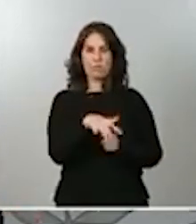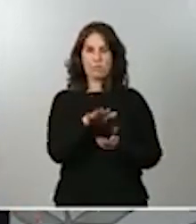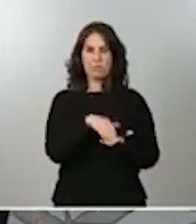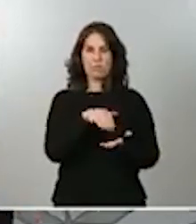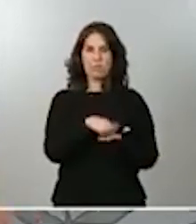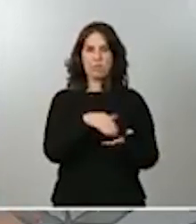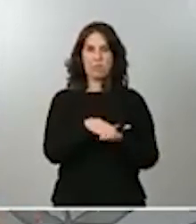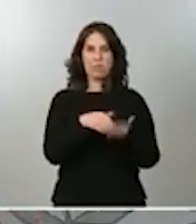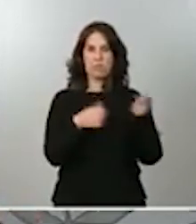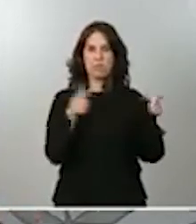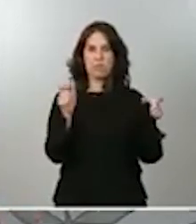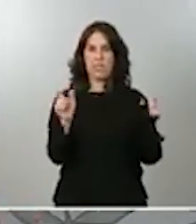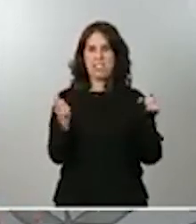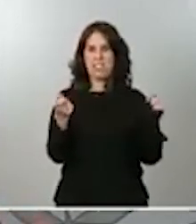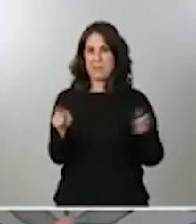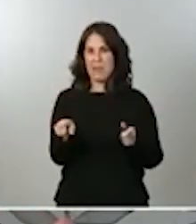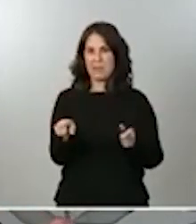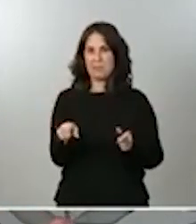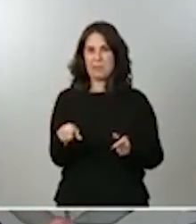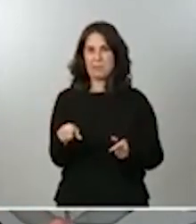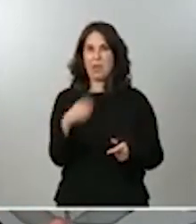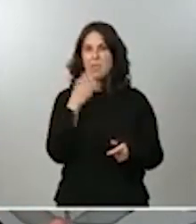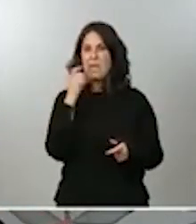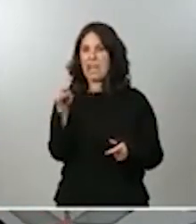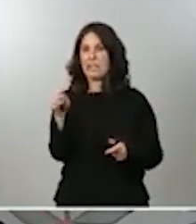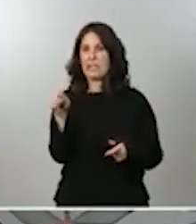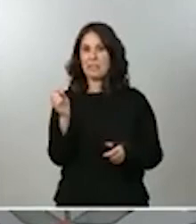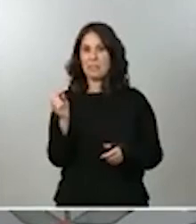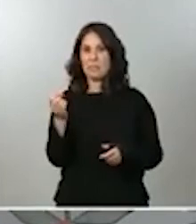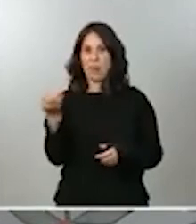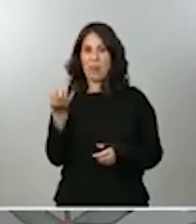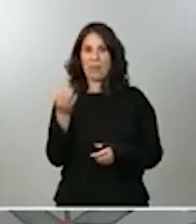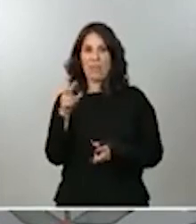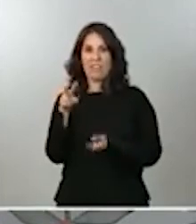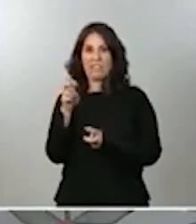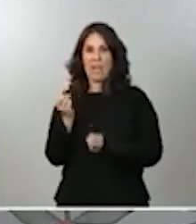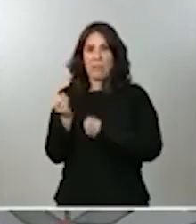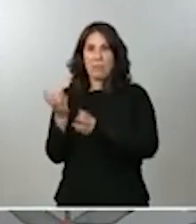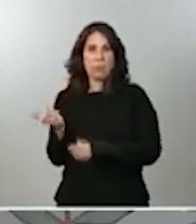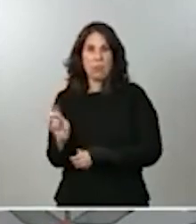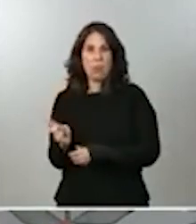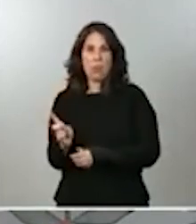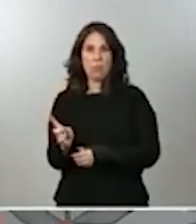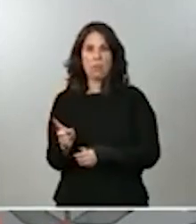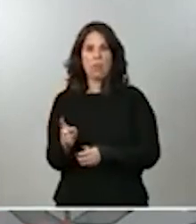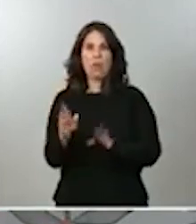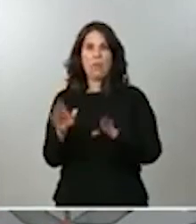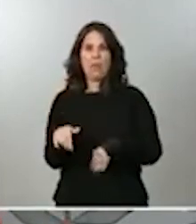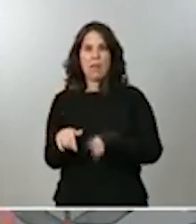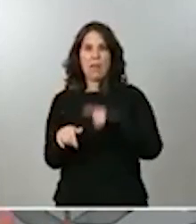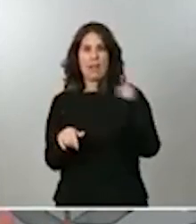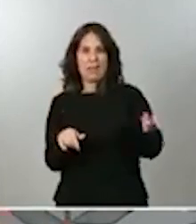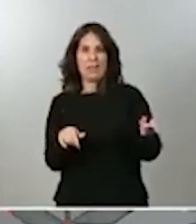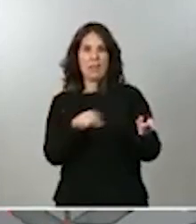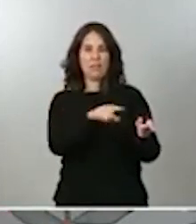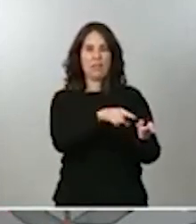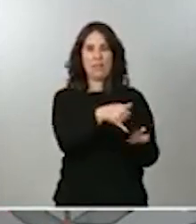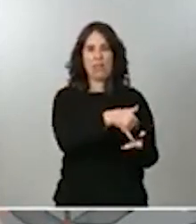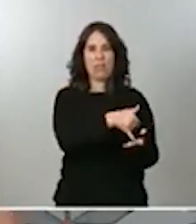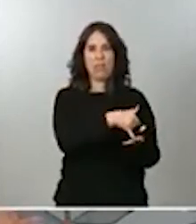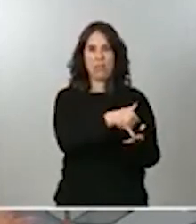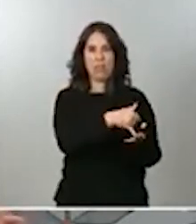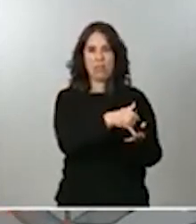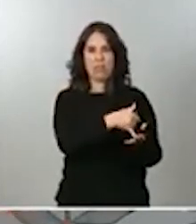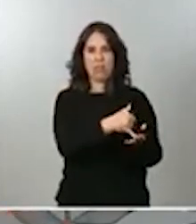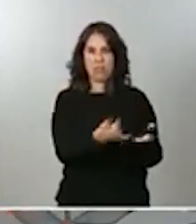traslada no hace su obligación fiscal está dejando en una franca debilidad al negocio que está cumpliendo igual podríamos